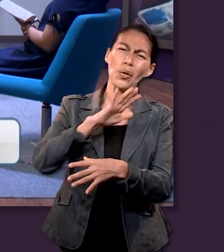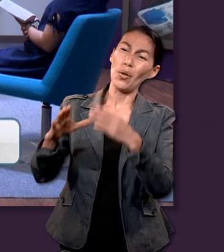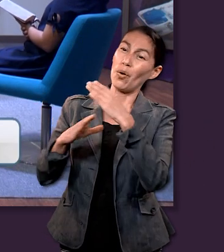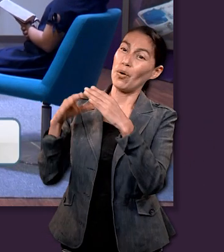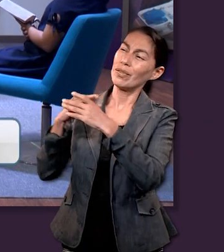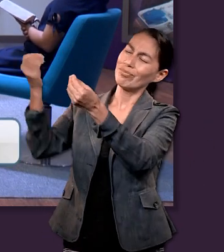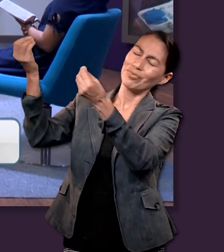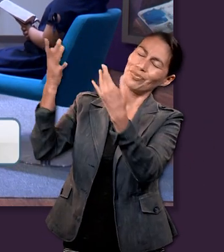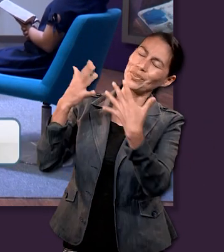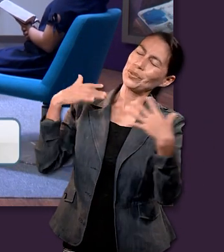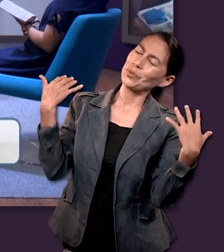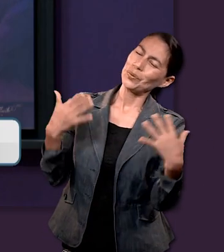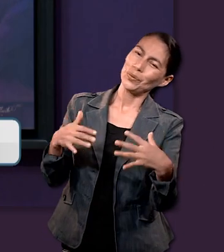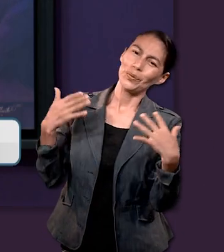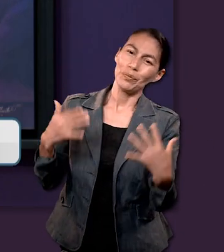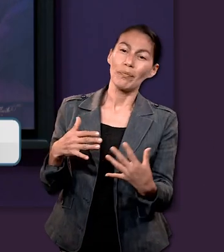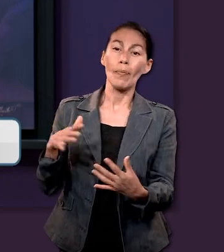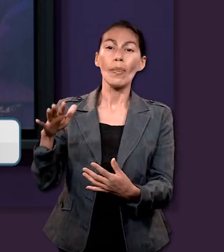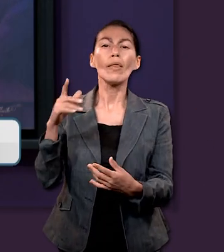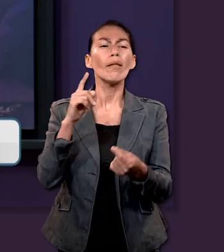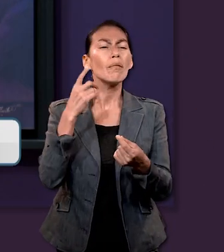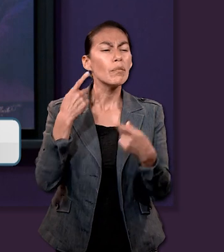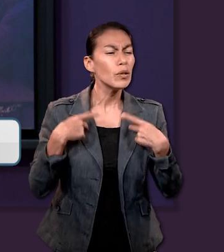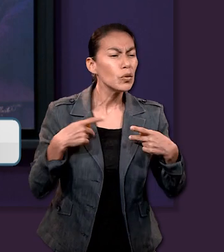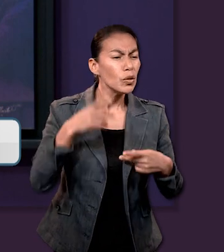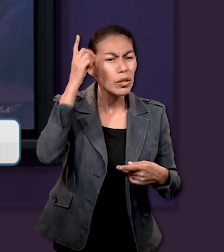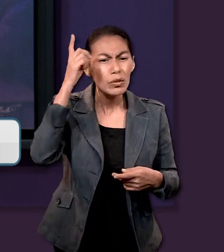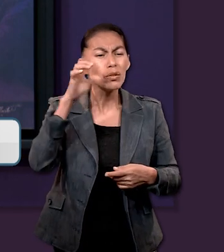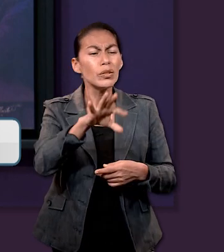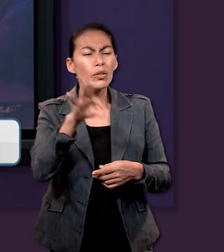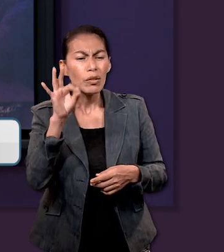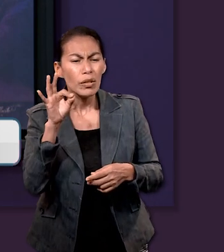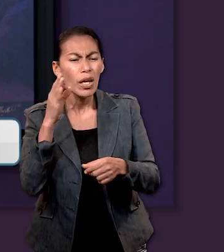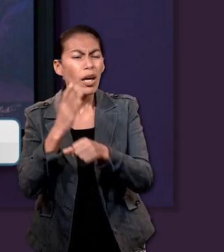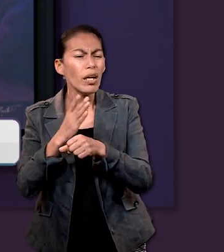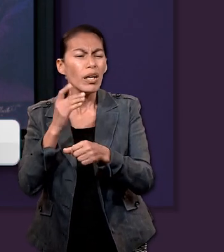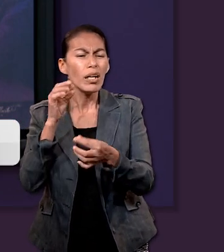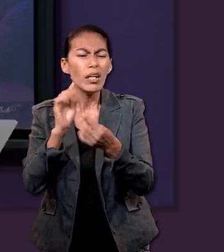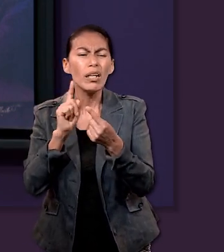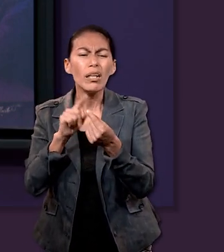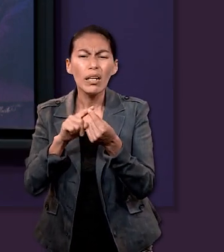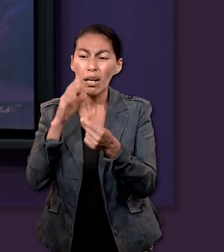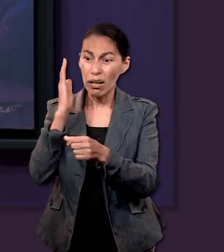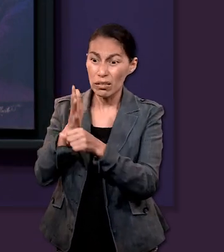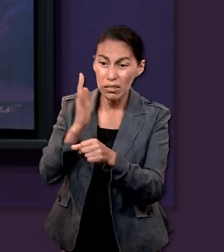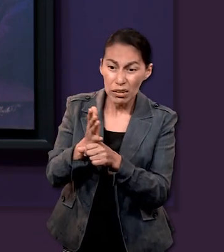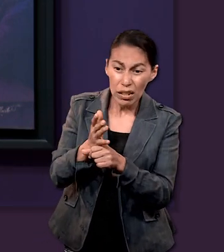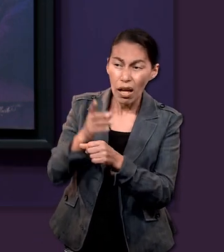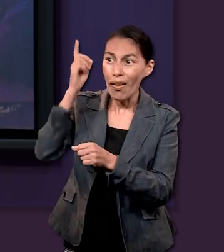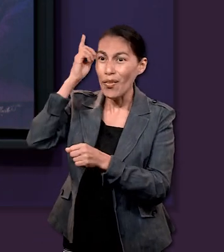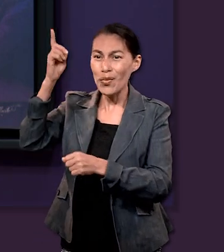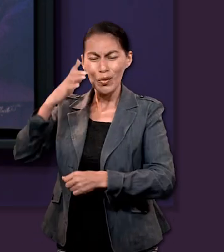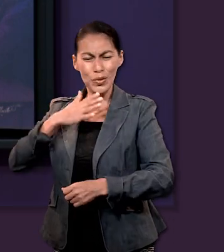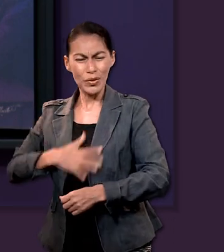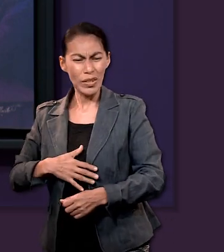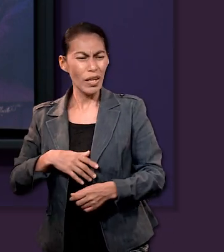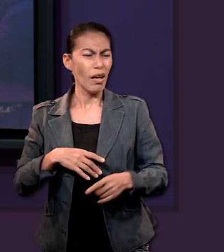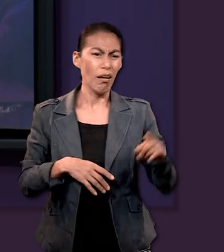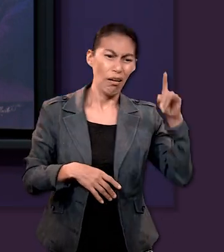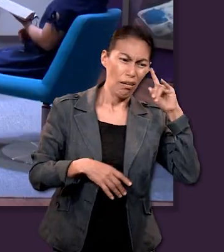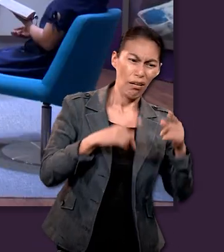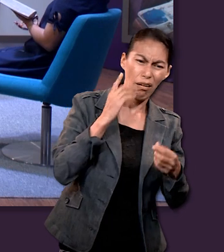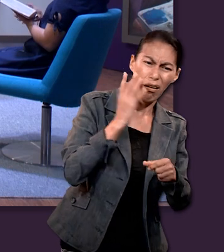también con Él todas las cosas? ¿Quién acusará a los escogidos de Dios? Dios es el que justifica. ¿Quién es el que